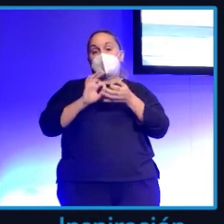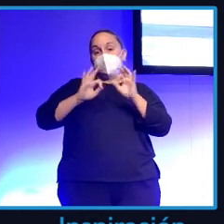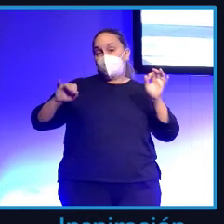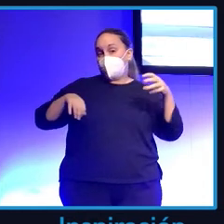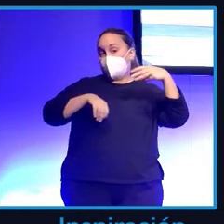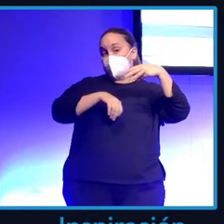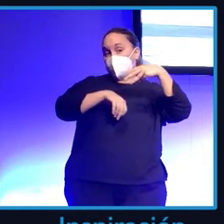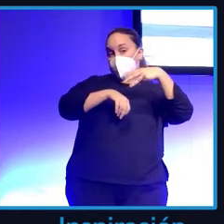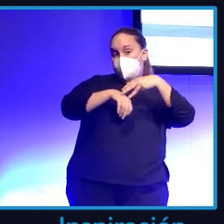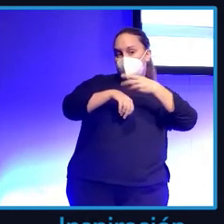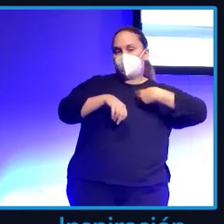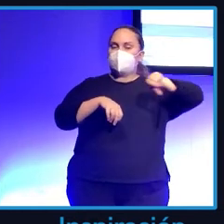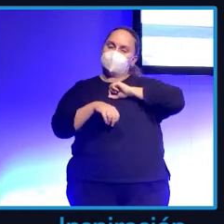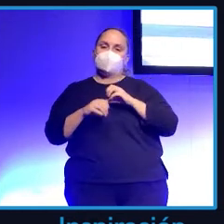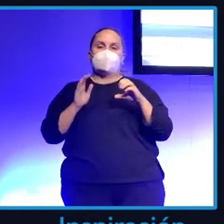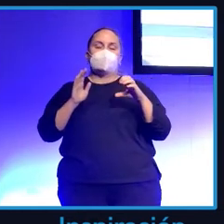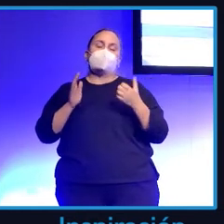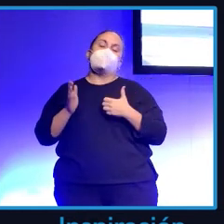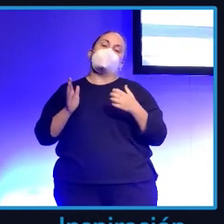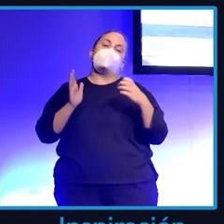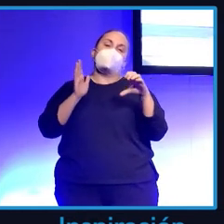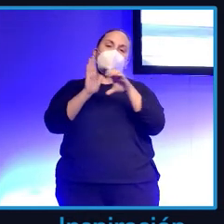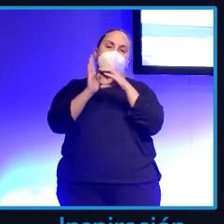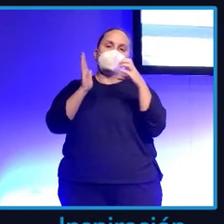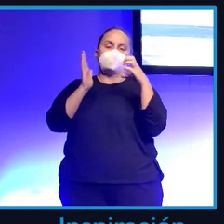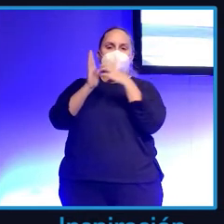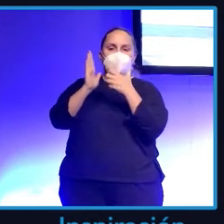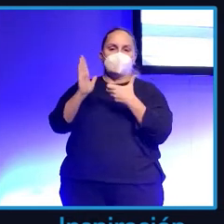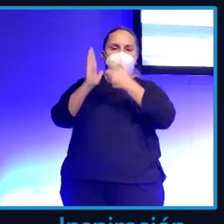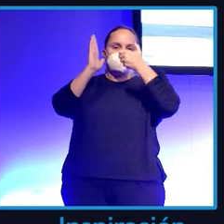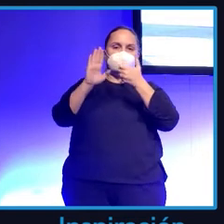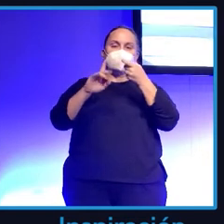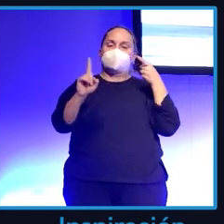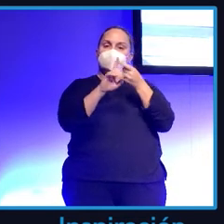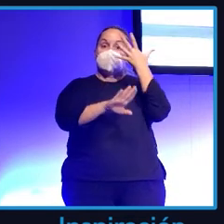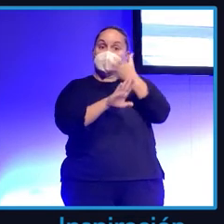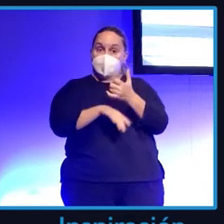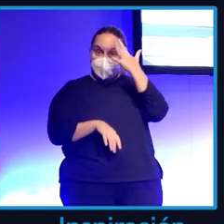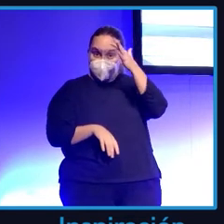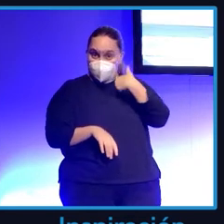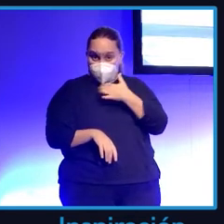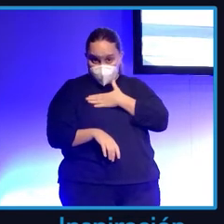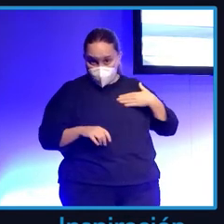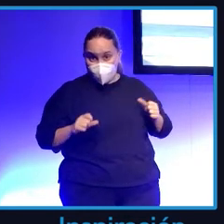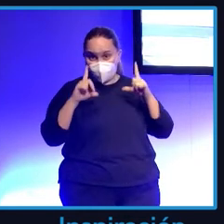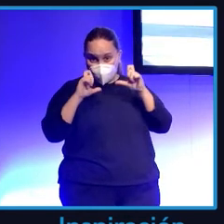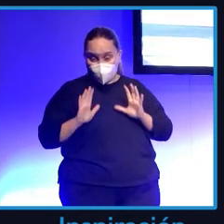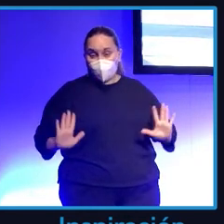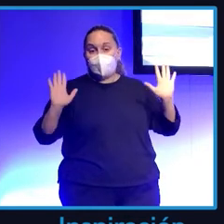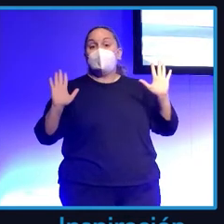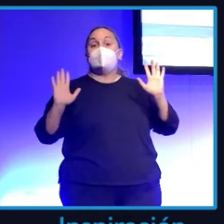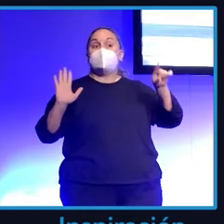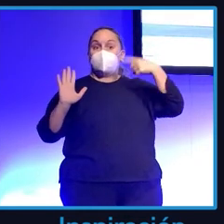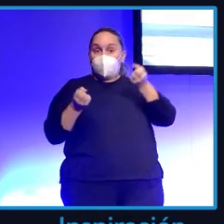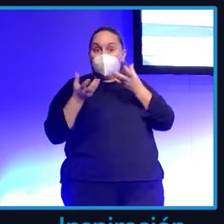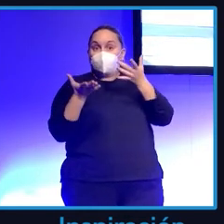estemos nosotros con el código QR para poderlo descargar. Estamos en ello, yo imagina porque me quiero hacer la foto. sobre todo ya después de que lo he contado sería